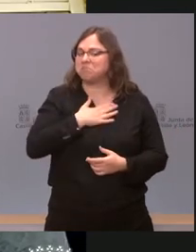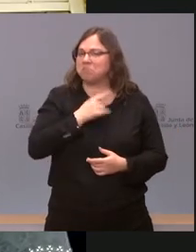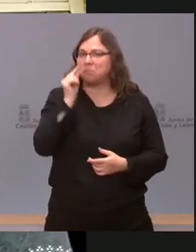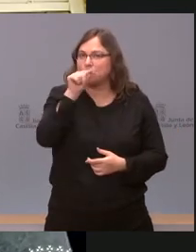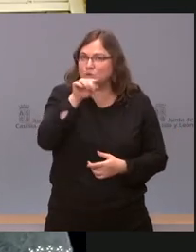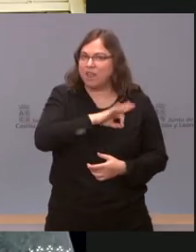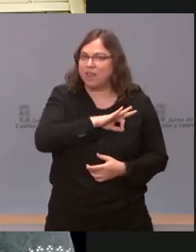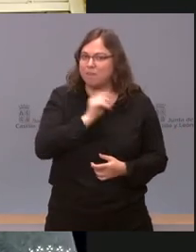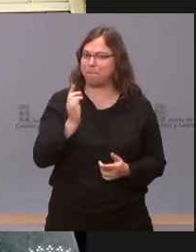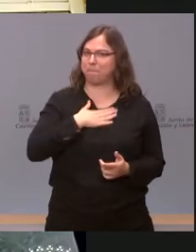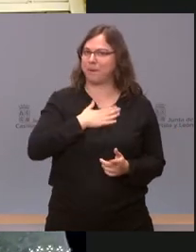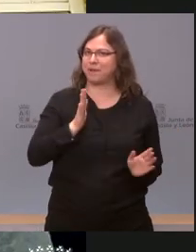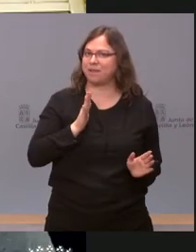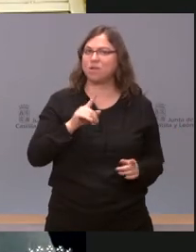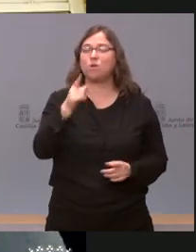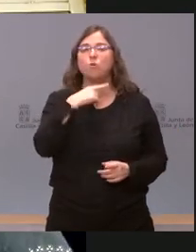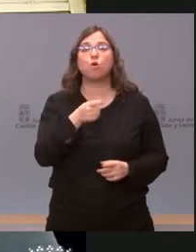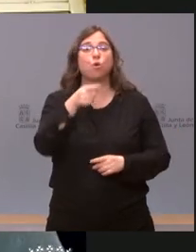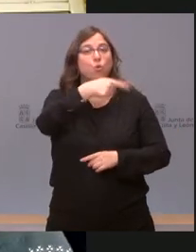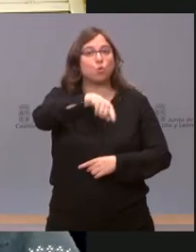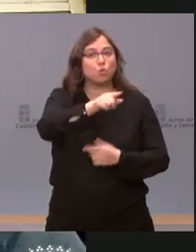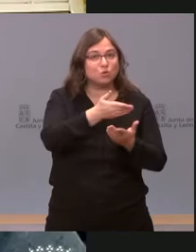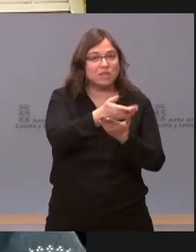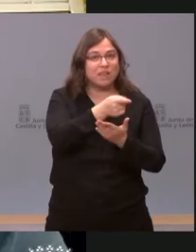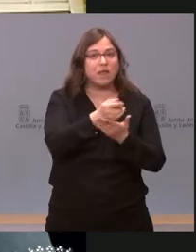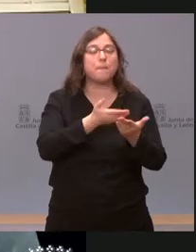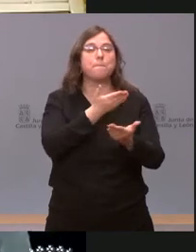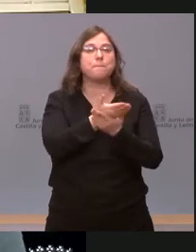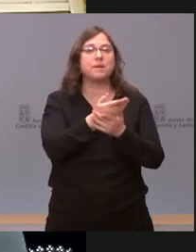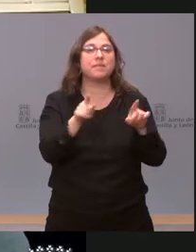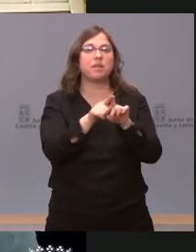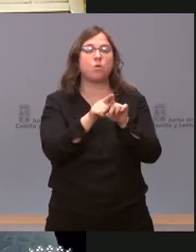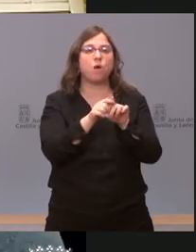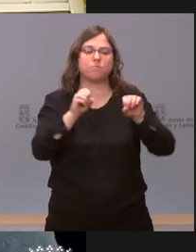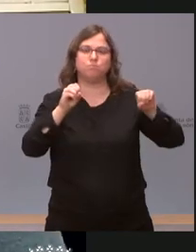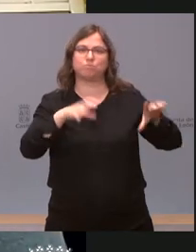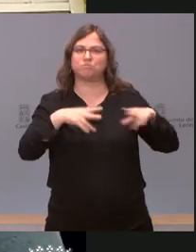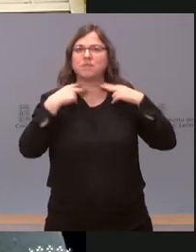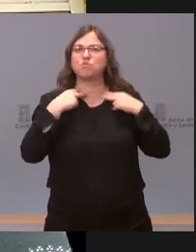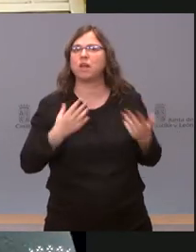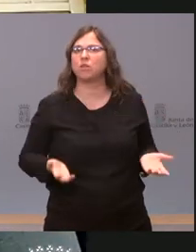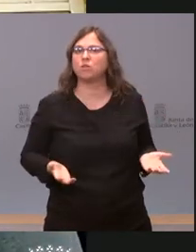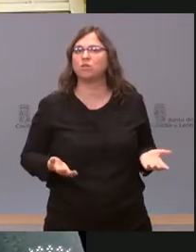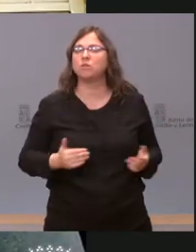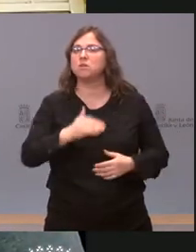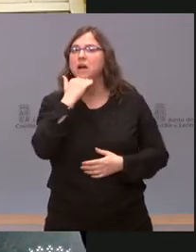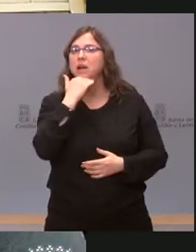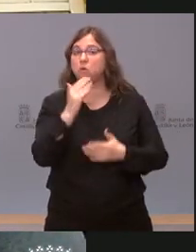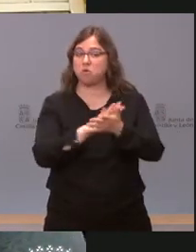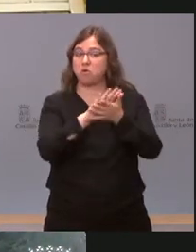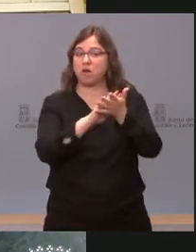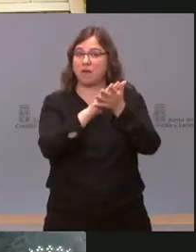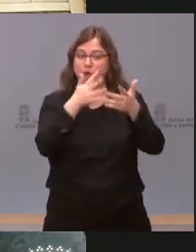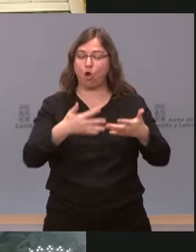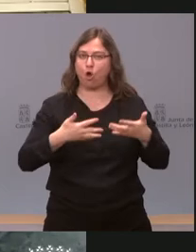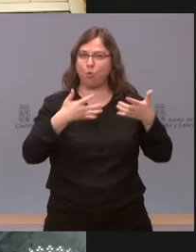dado que han sido ustedes quienes le han pedido que entregue el acta. No sé si se dio por aludido cuando vio